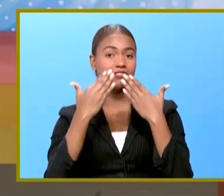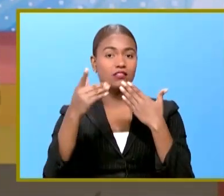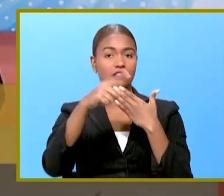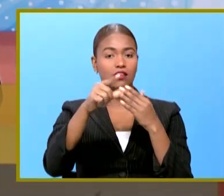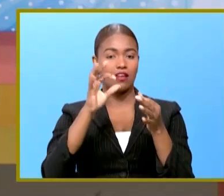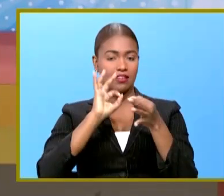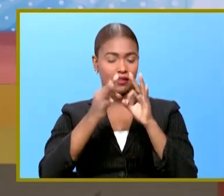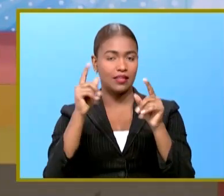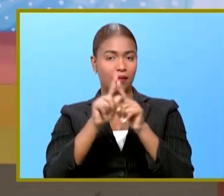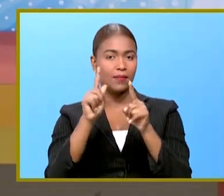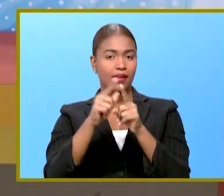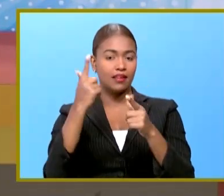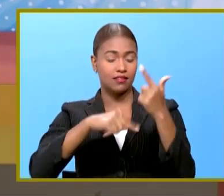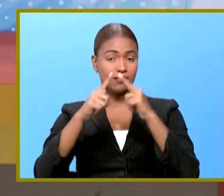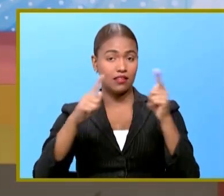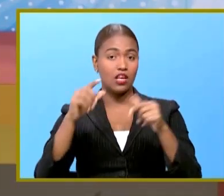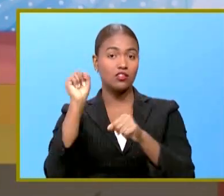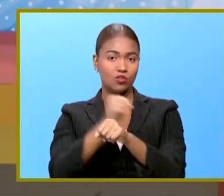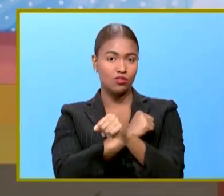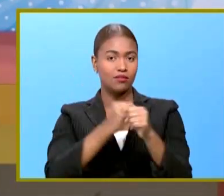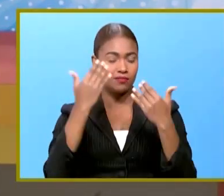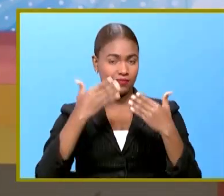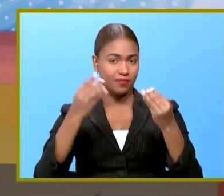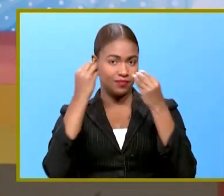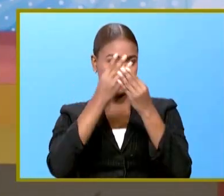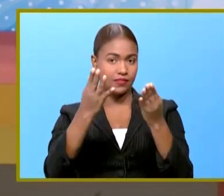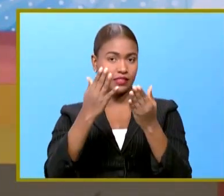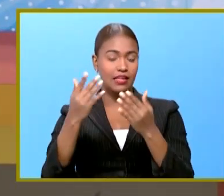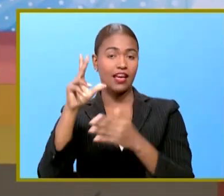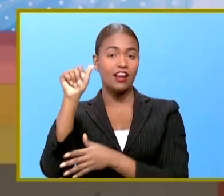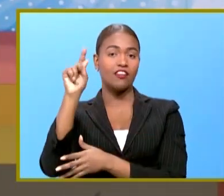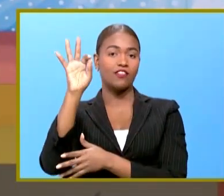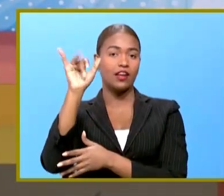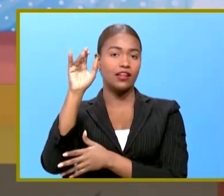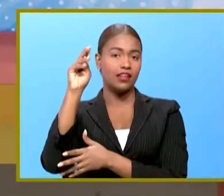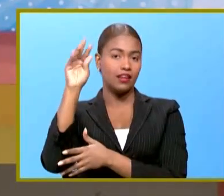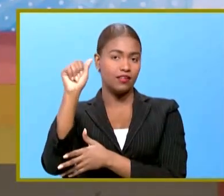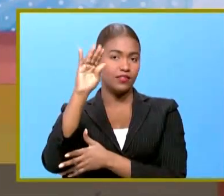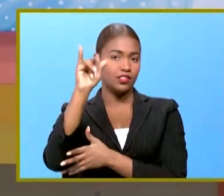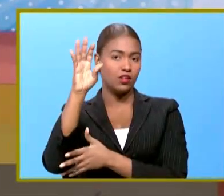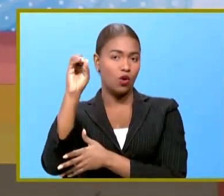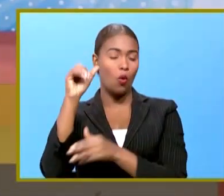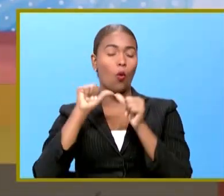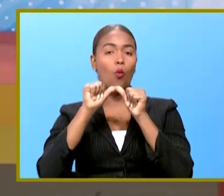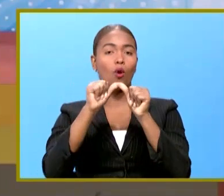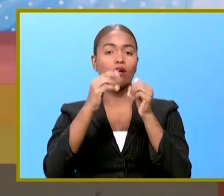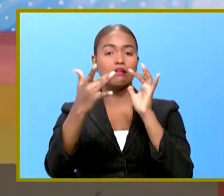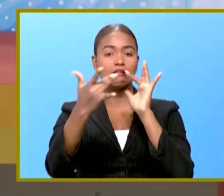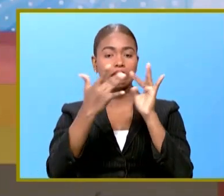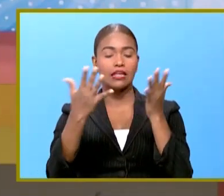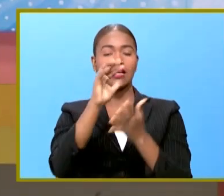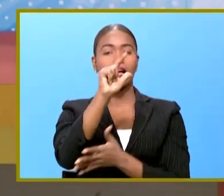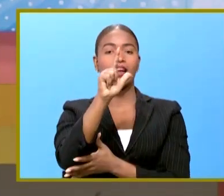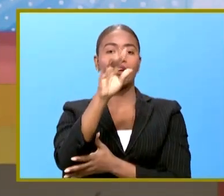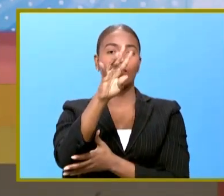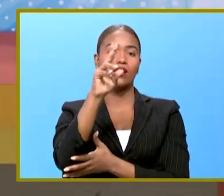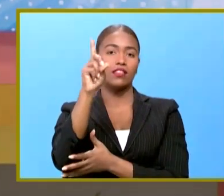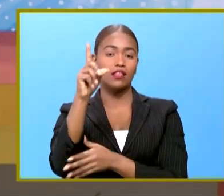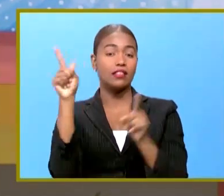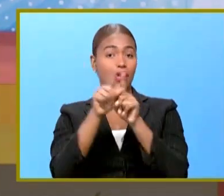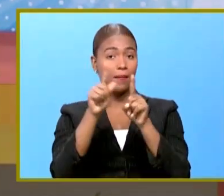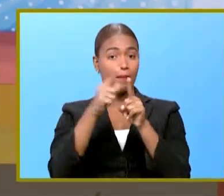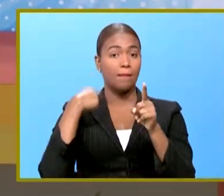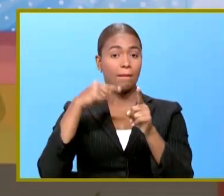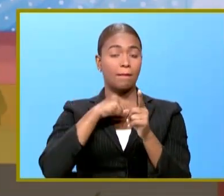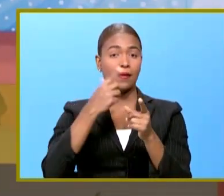nuestra intérprete de lenguaje de señas Suleima García soy Rafael Lina Bisonó síganos en canal 4RD también